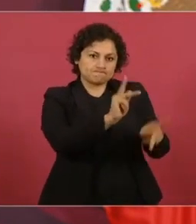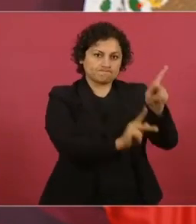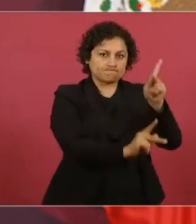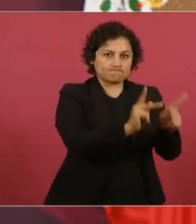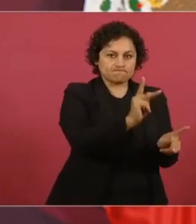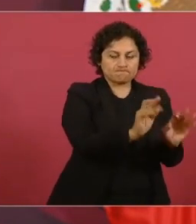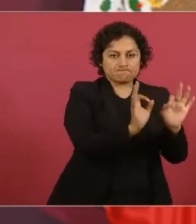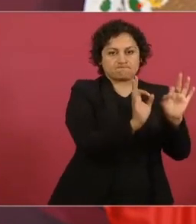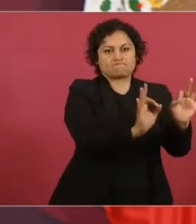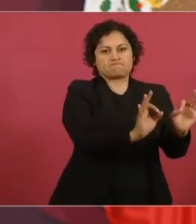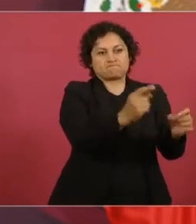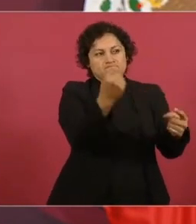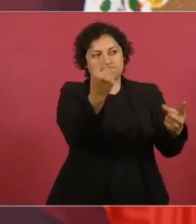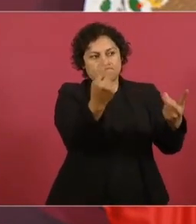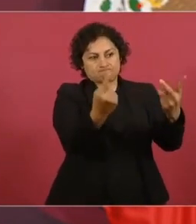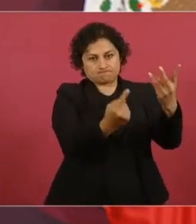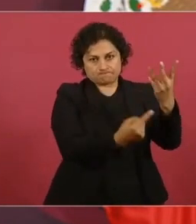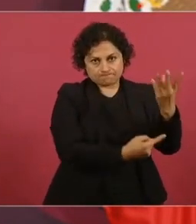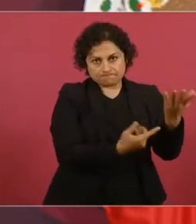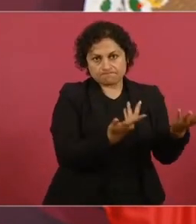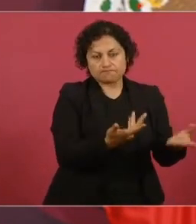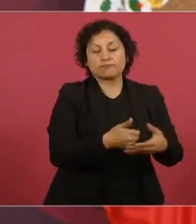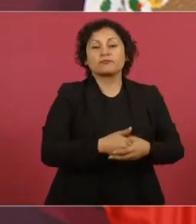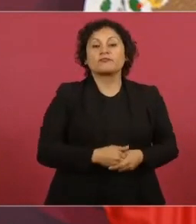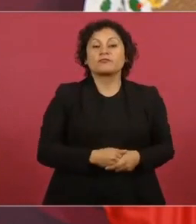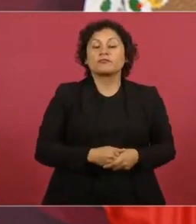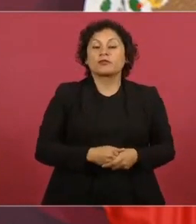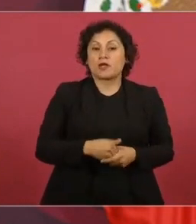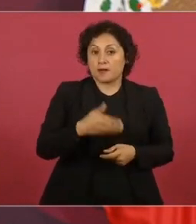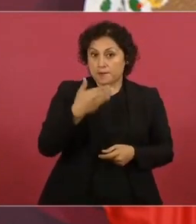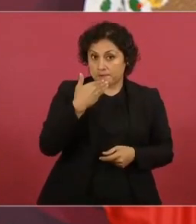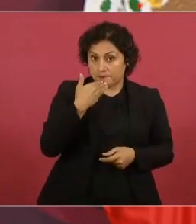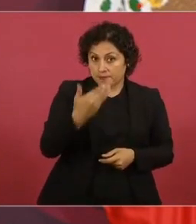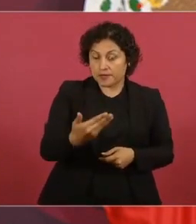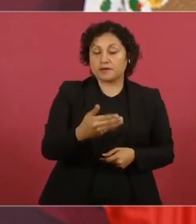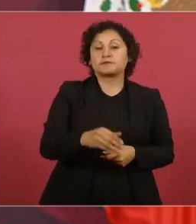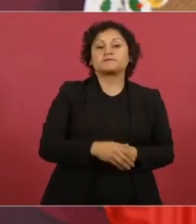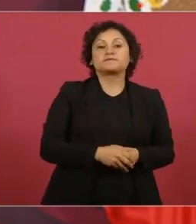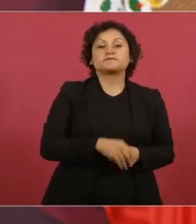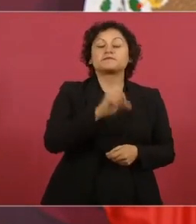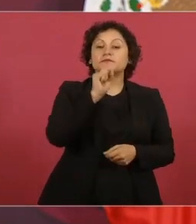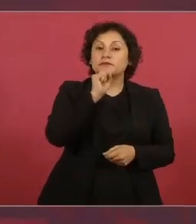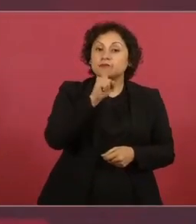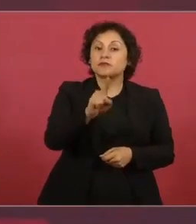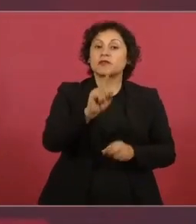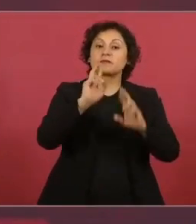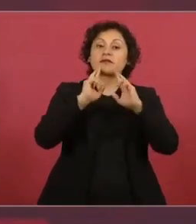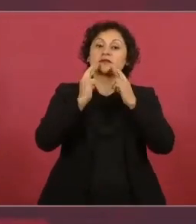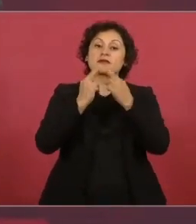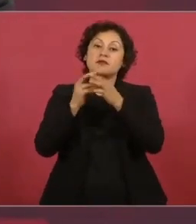bien en el caso de la reunión bilateral con el presidente Biden